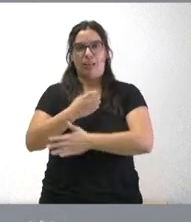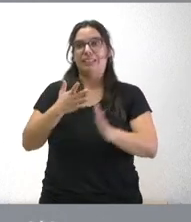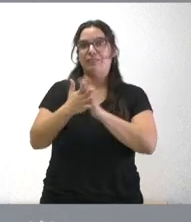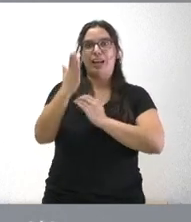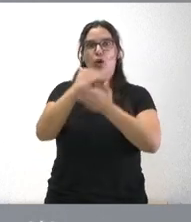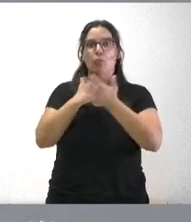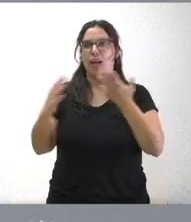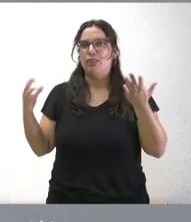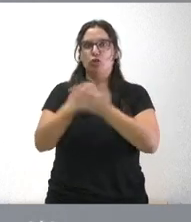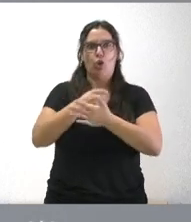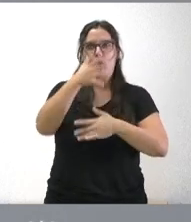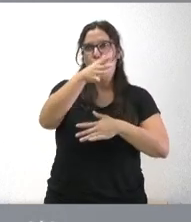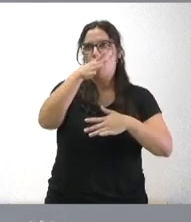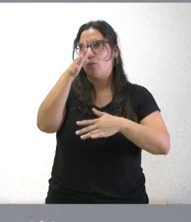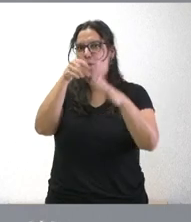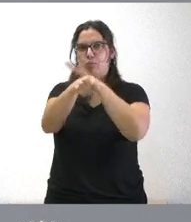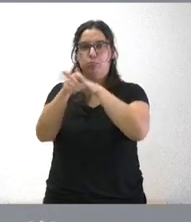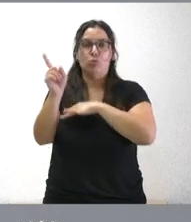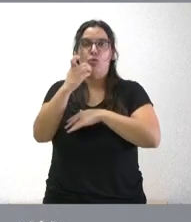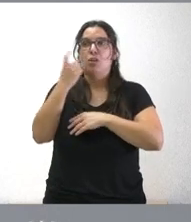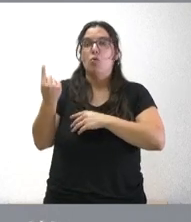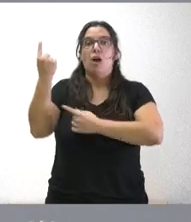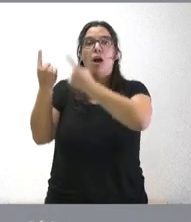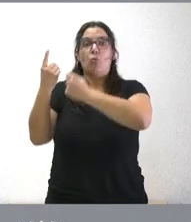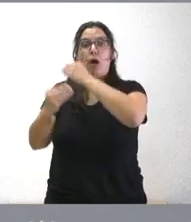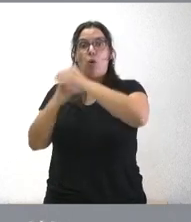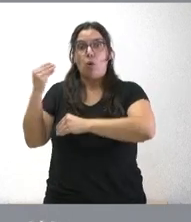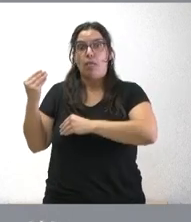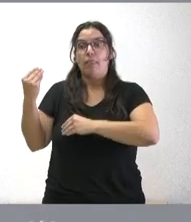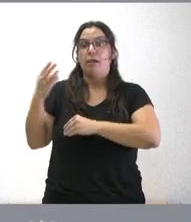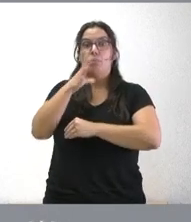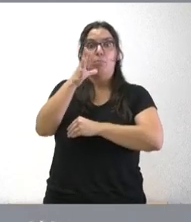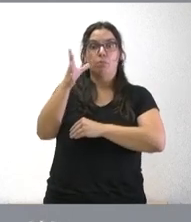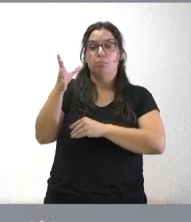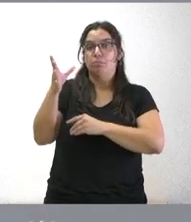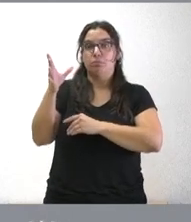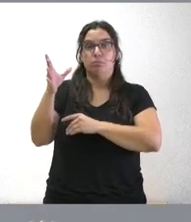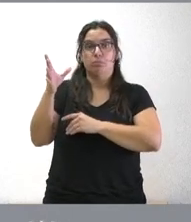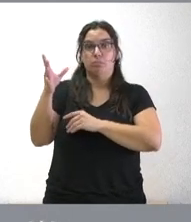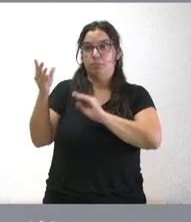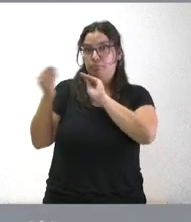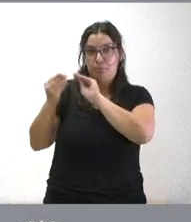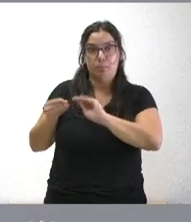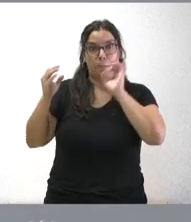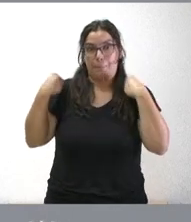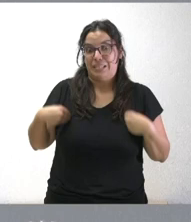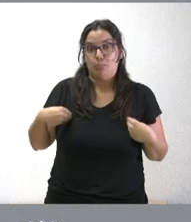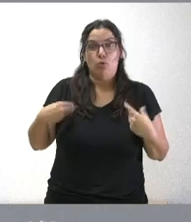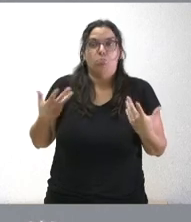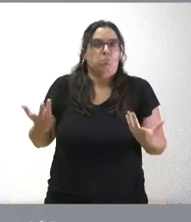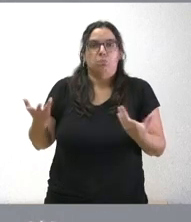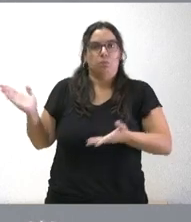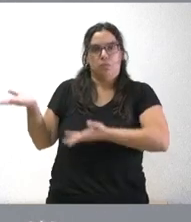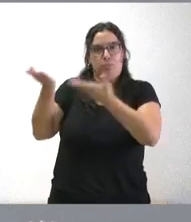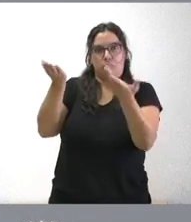recurramos todos los días todo sino que si hay algunas comunidades autónomas que ya lo han hecho y con los mismos argumentos que lo hubiéramos hecho nosotros